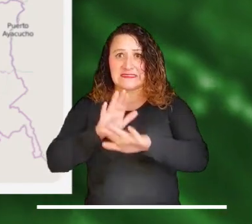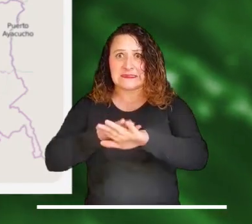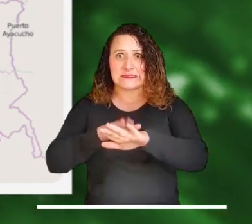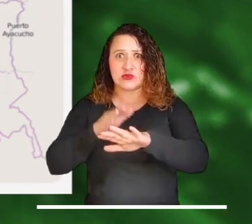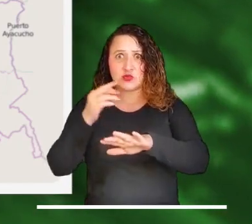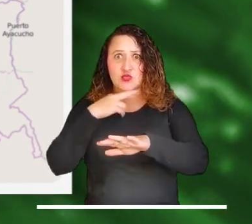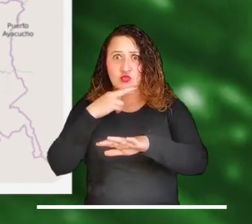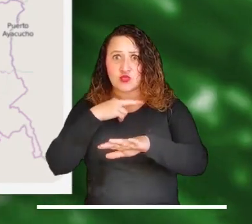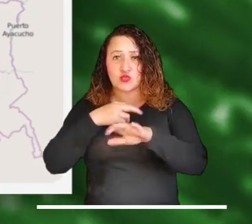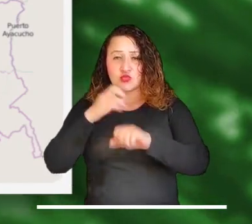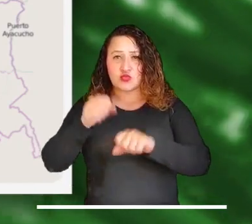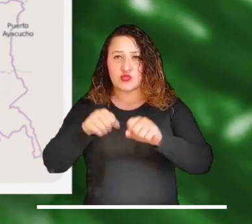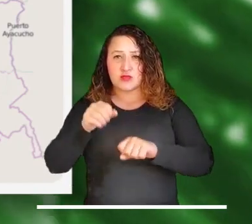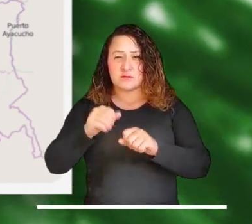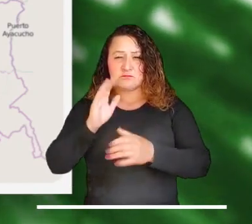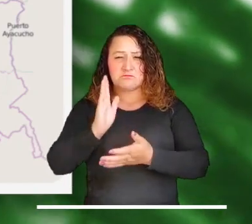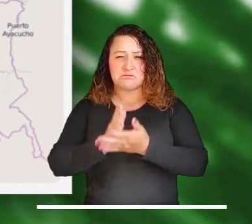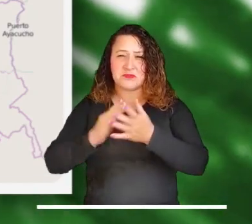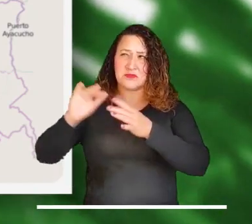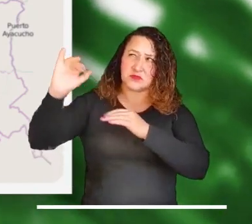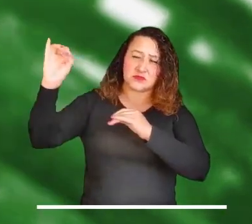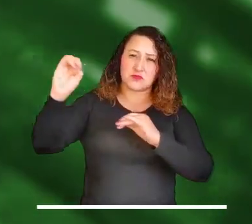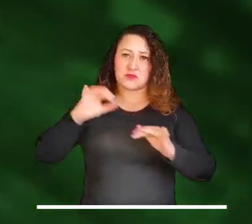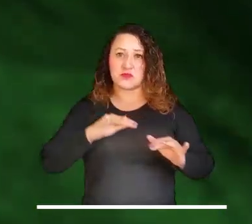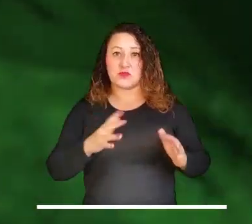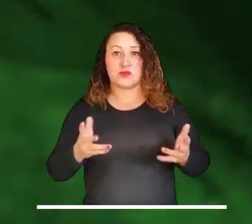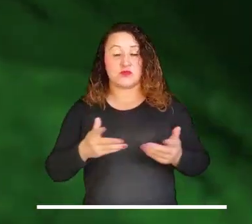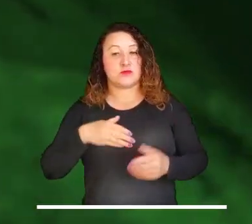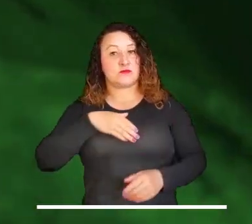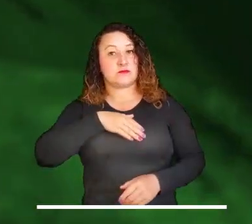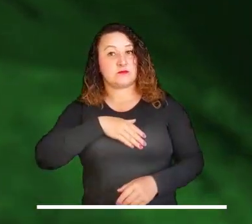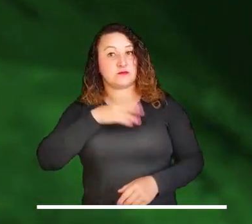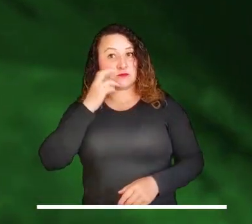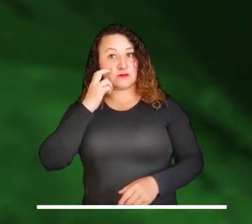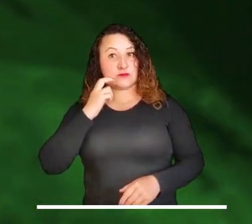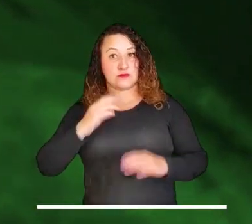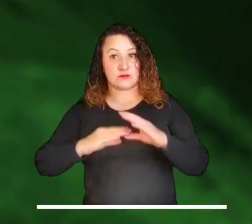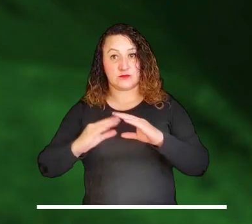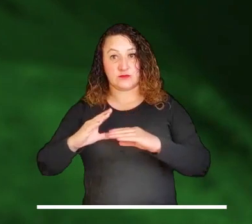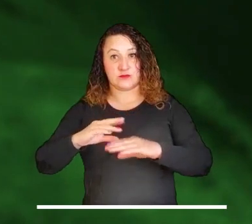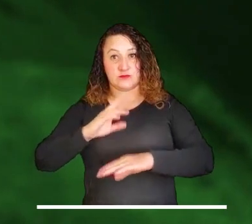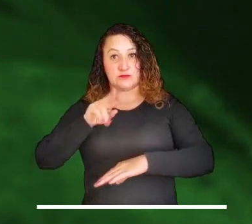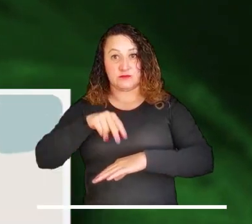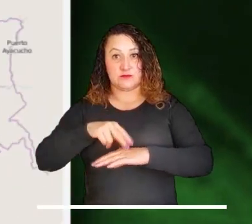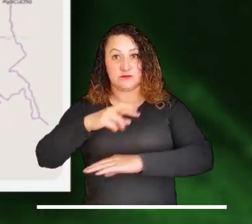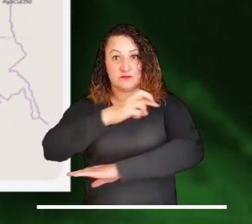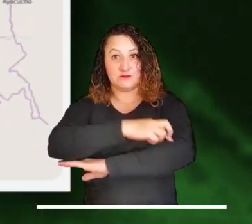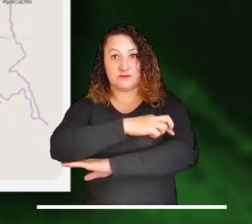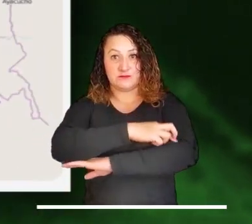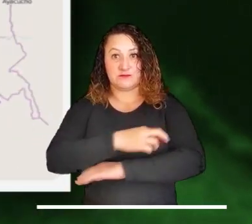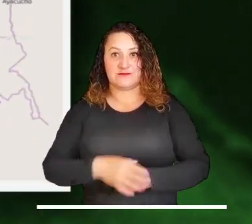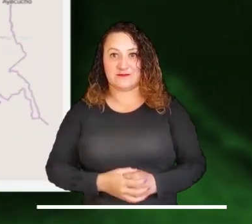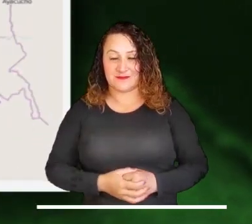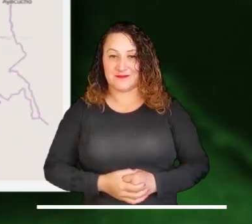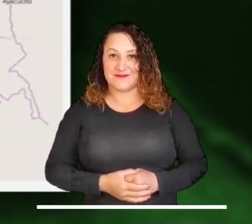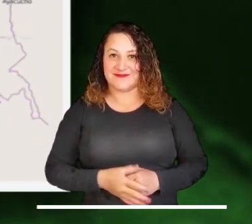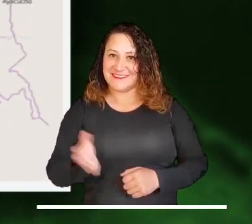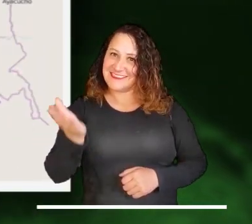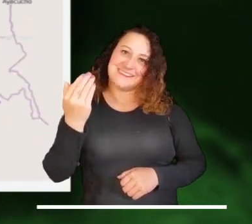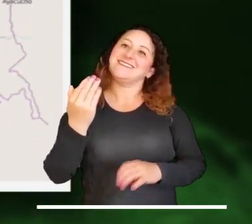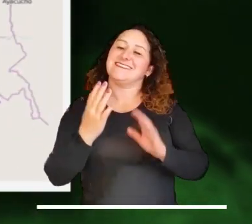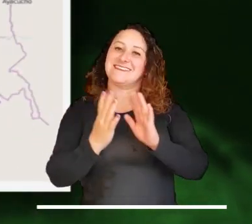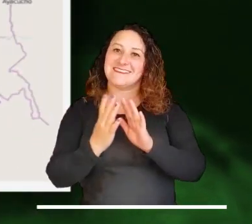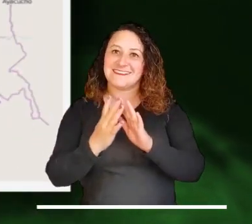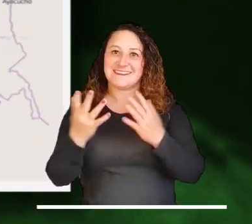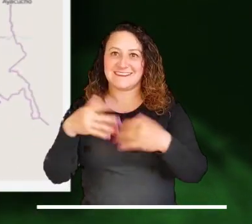Orinoquía y la Amazonía. Se emite alerta roja debido a la alta probabilidad de deslizamientos en